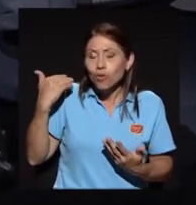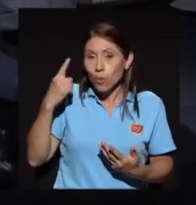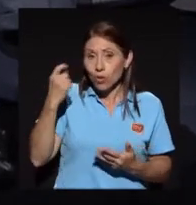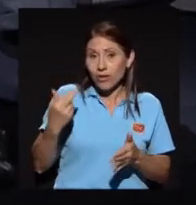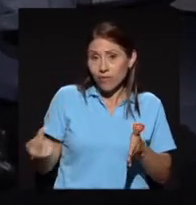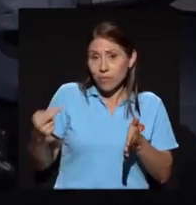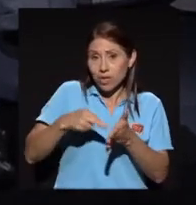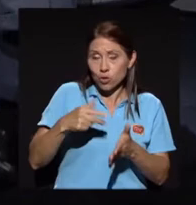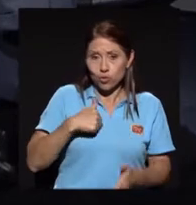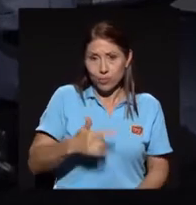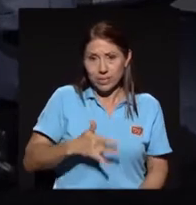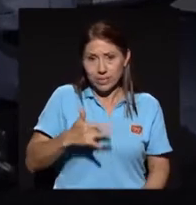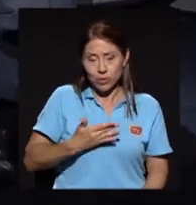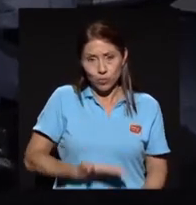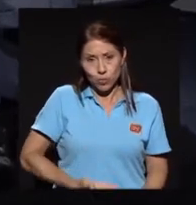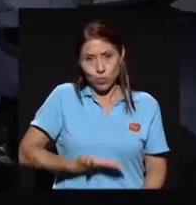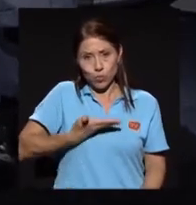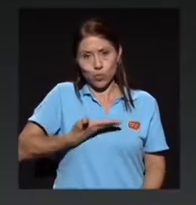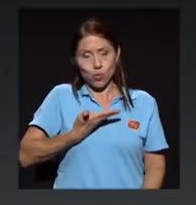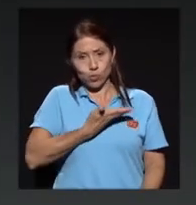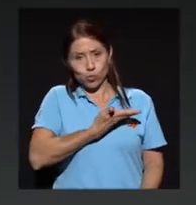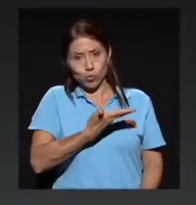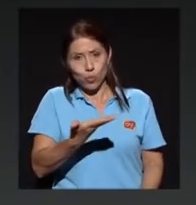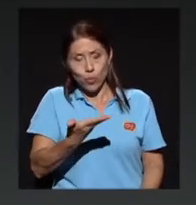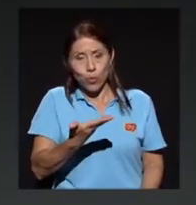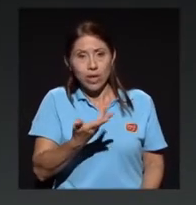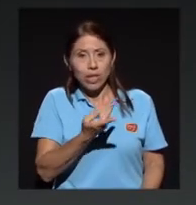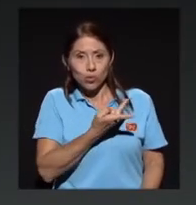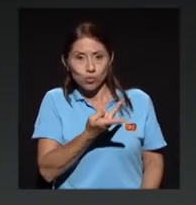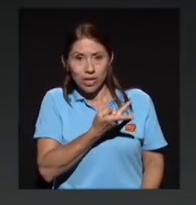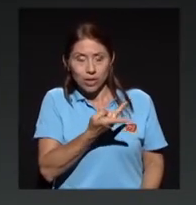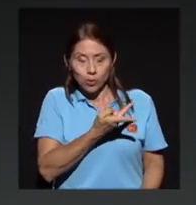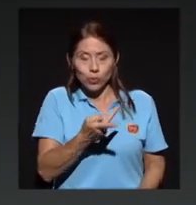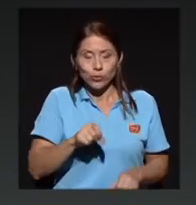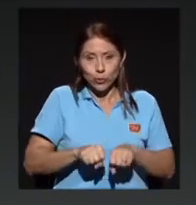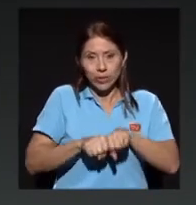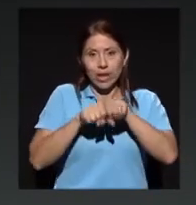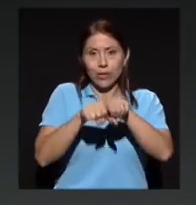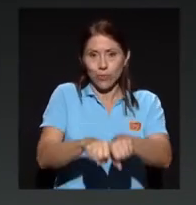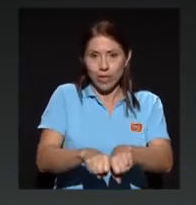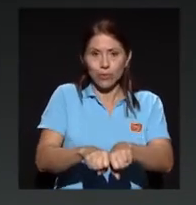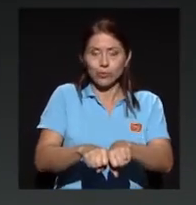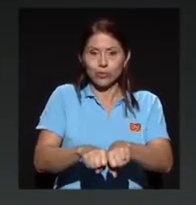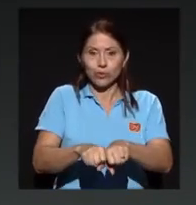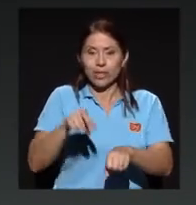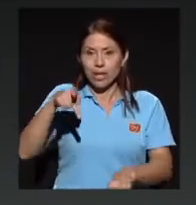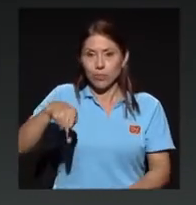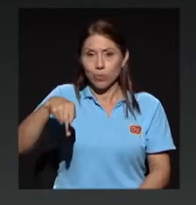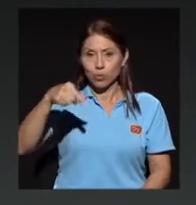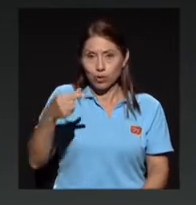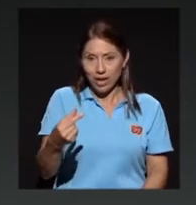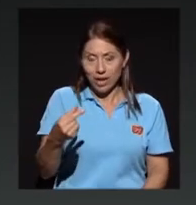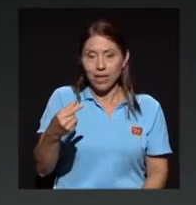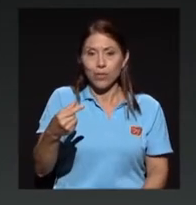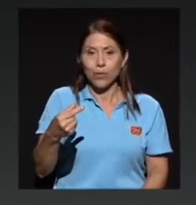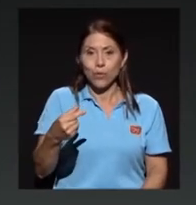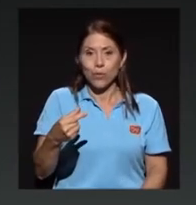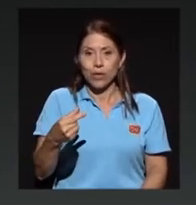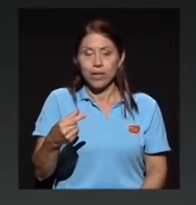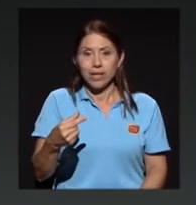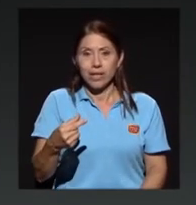yo estoy muy orgulloso de que ustedes dos son graduados del posgrado de